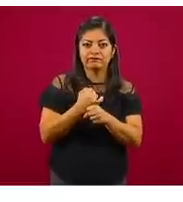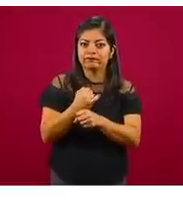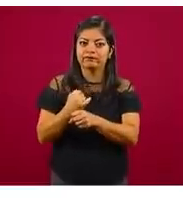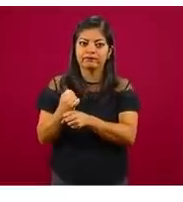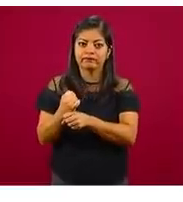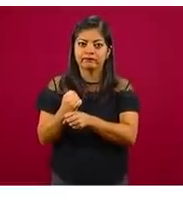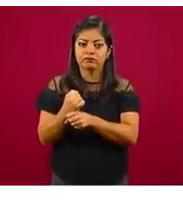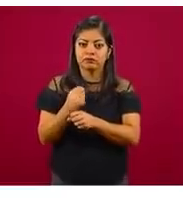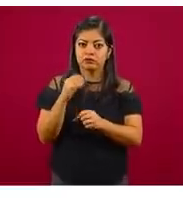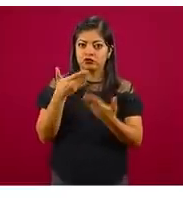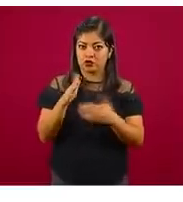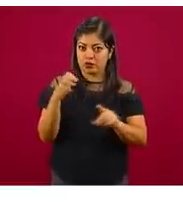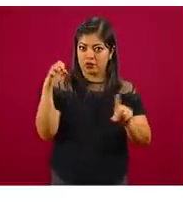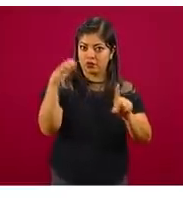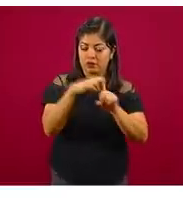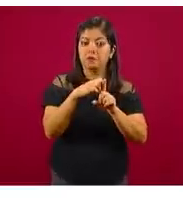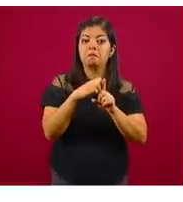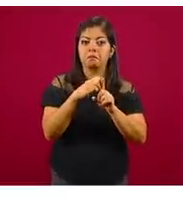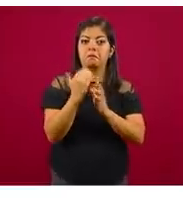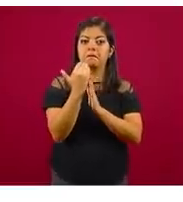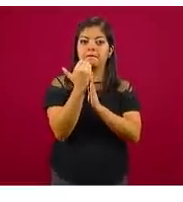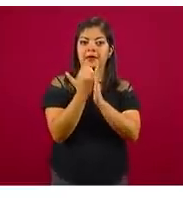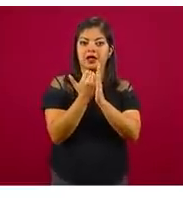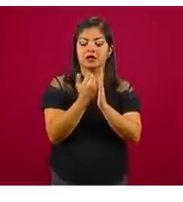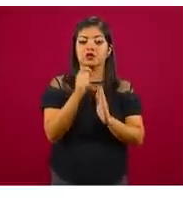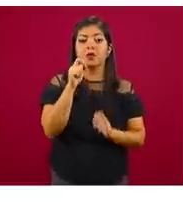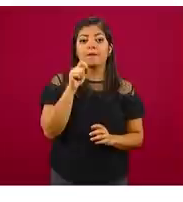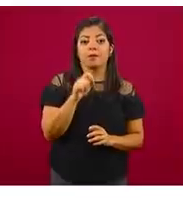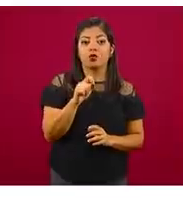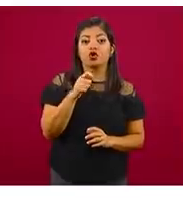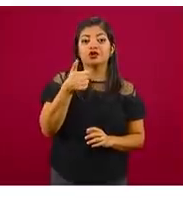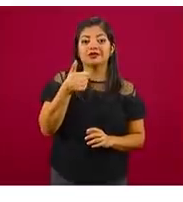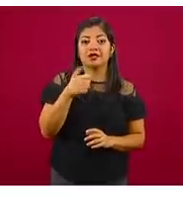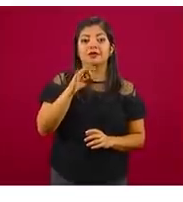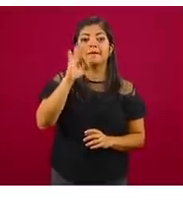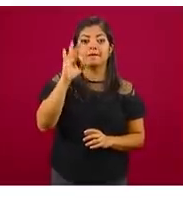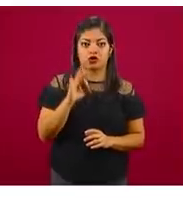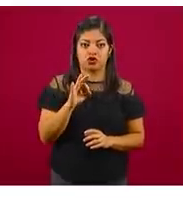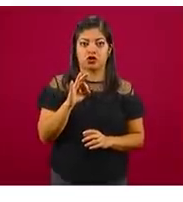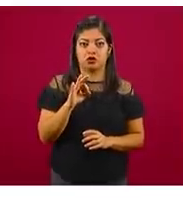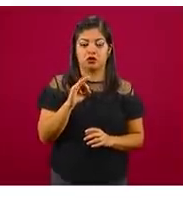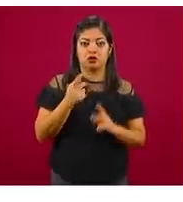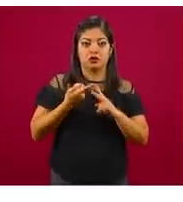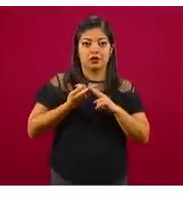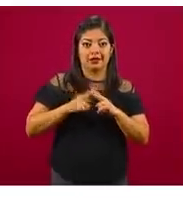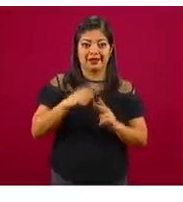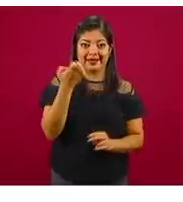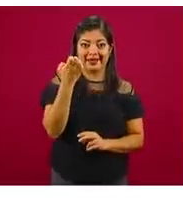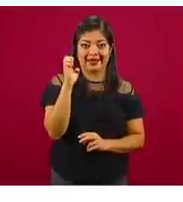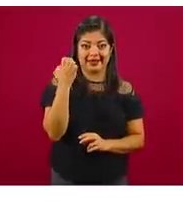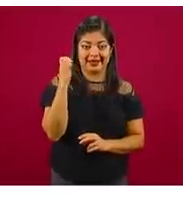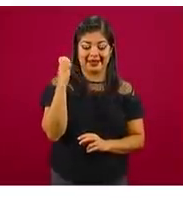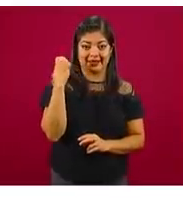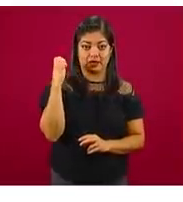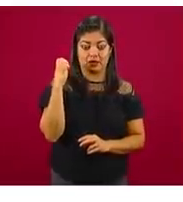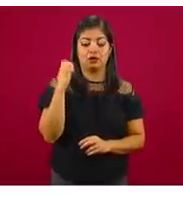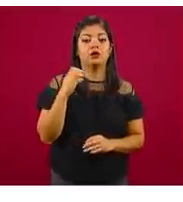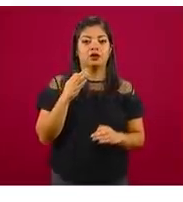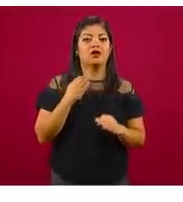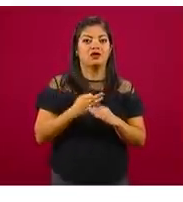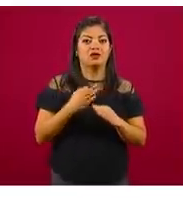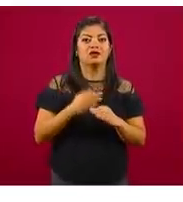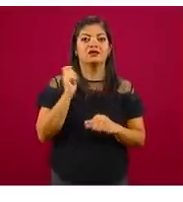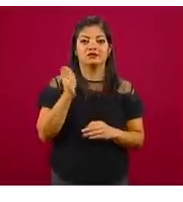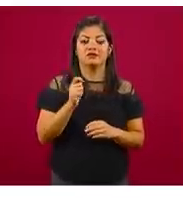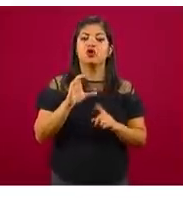extorsión. Hay un menos 6, punto 6 por ciento a partir de enero. Aquí está participando por